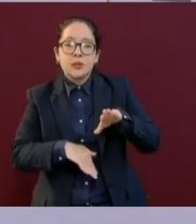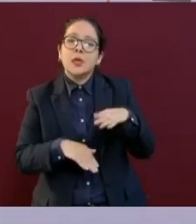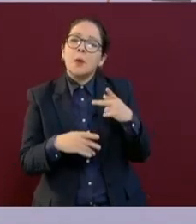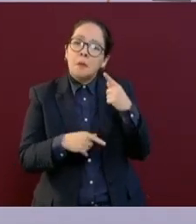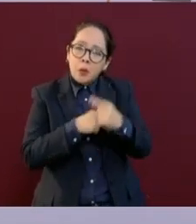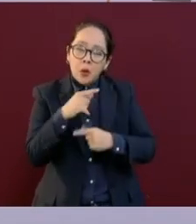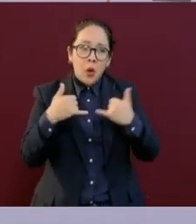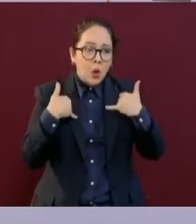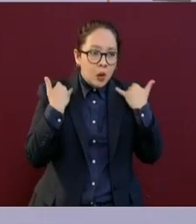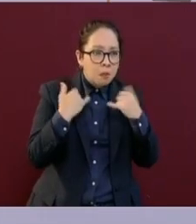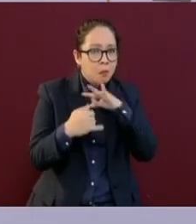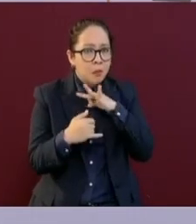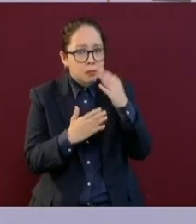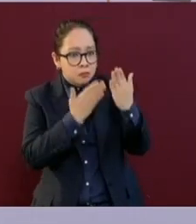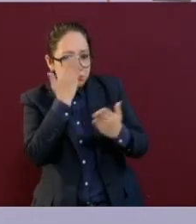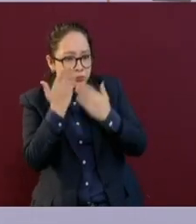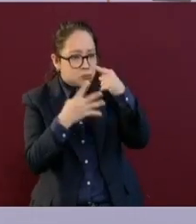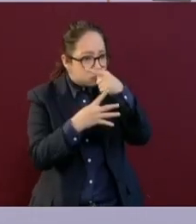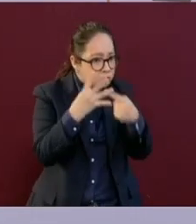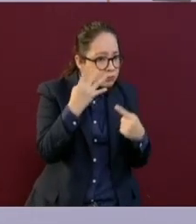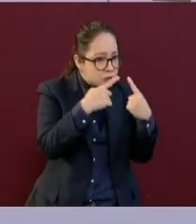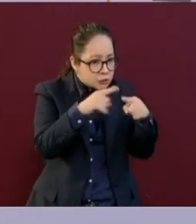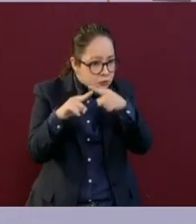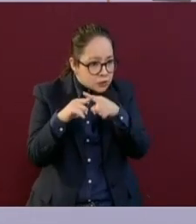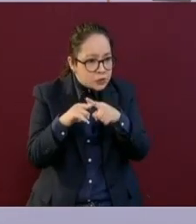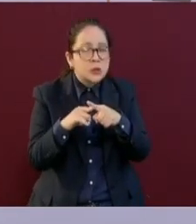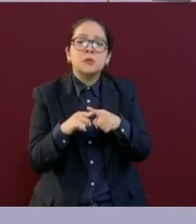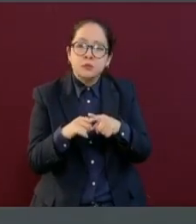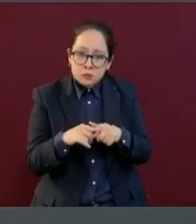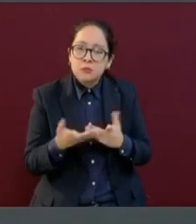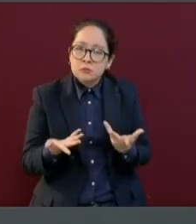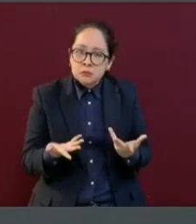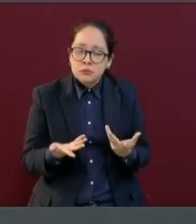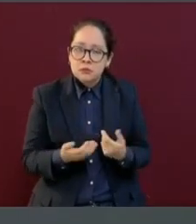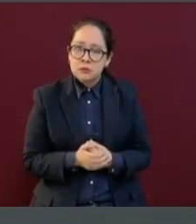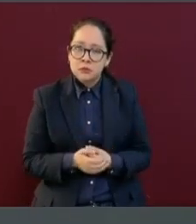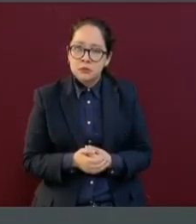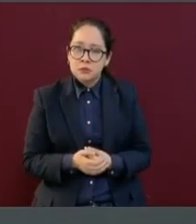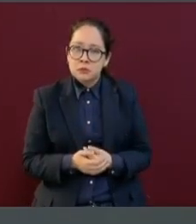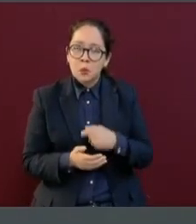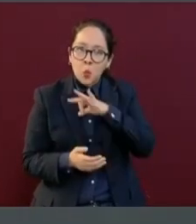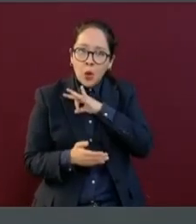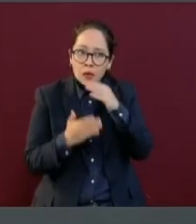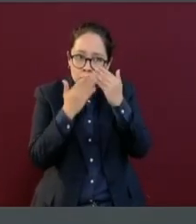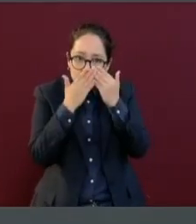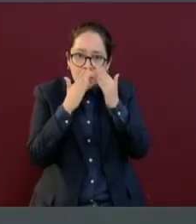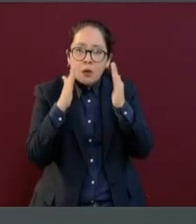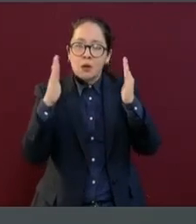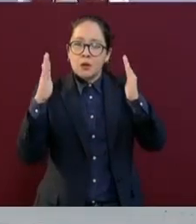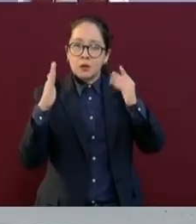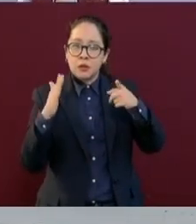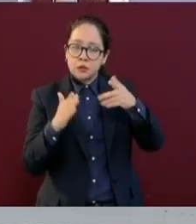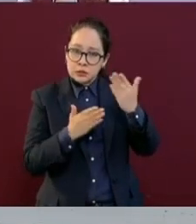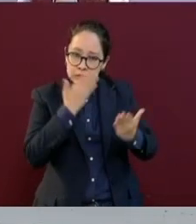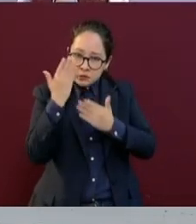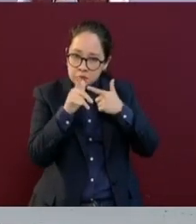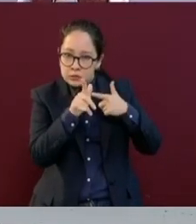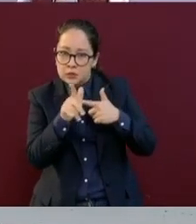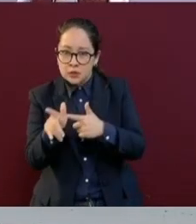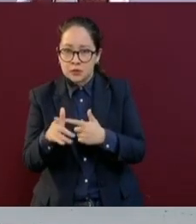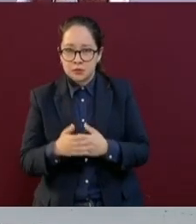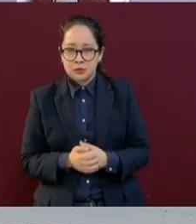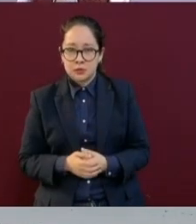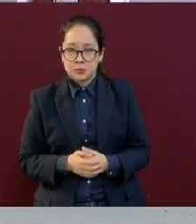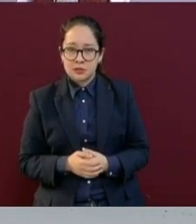alternativas, que no dejemos que los